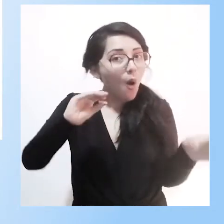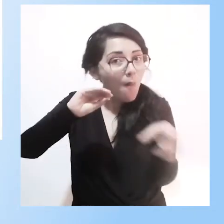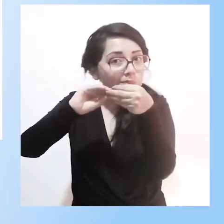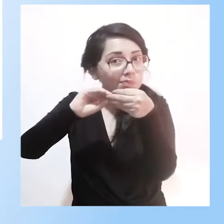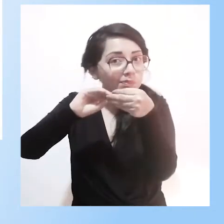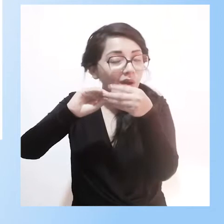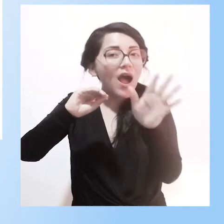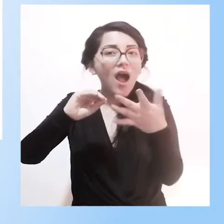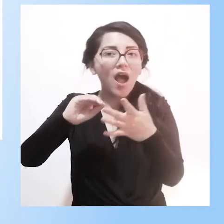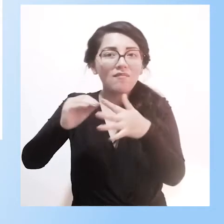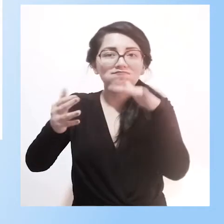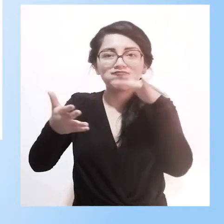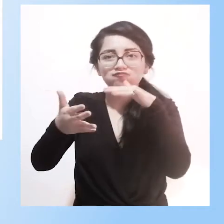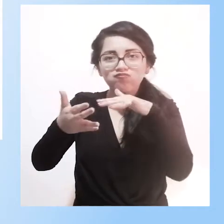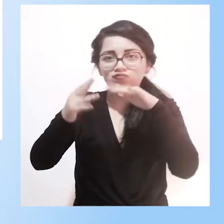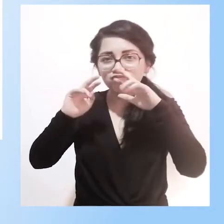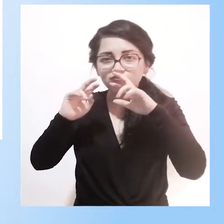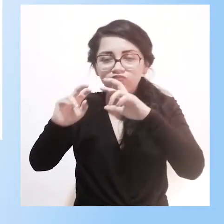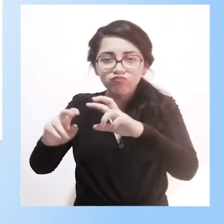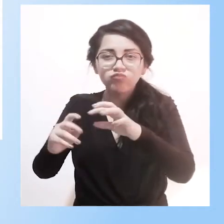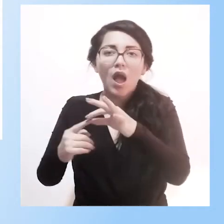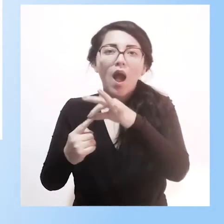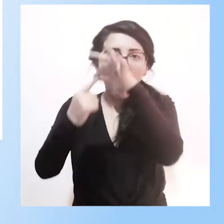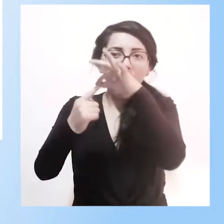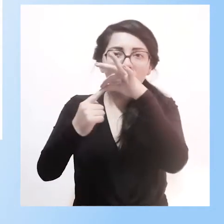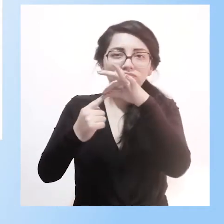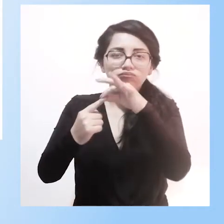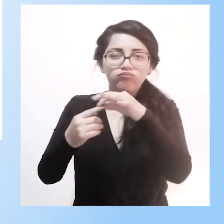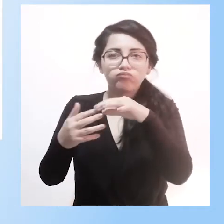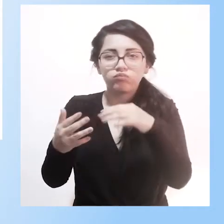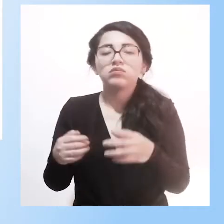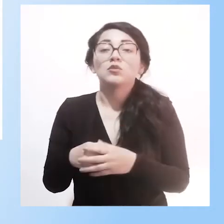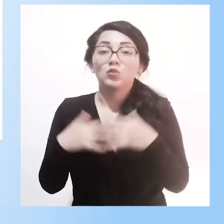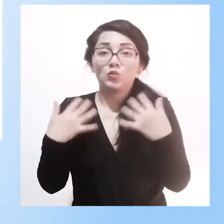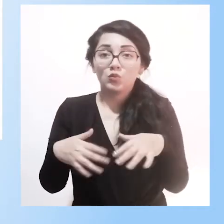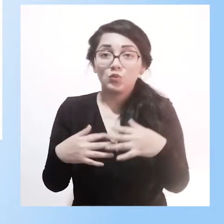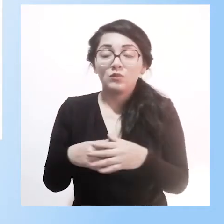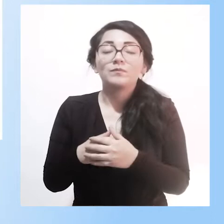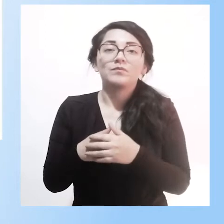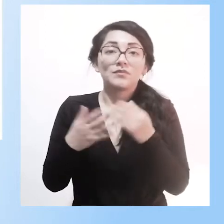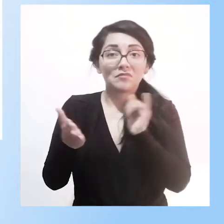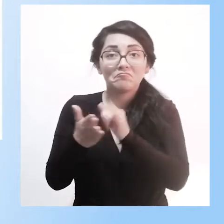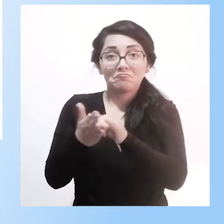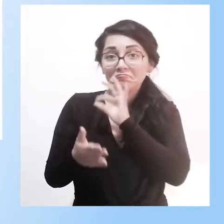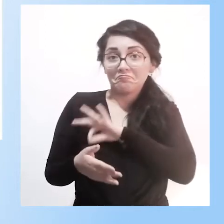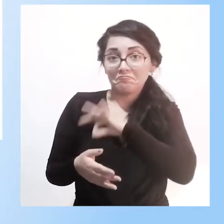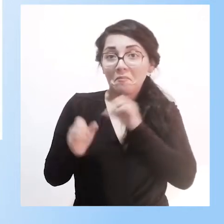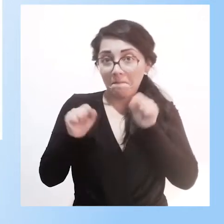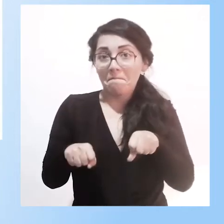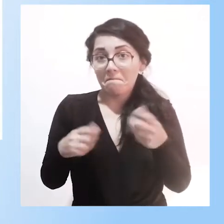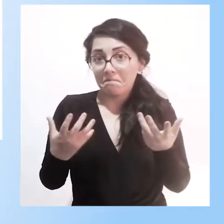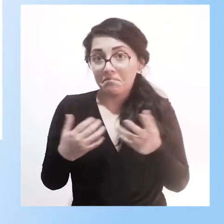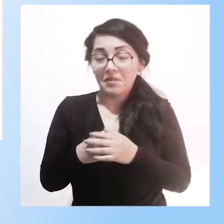diferentes especializaciones y posgrados que se pueden aprovechar mucho de